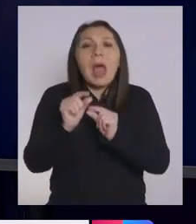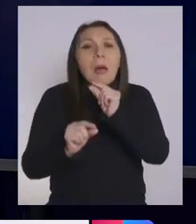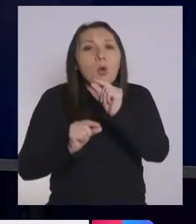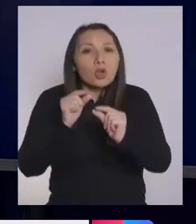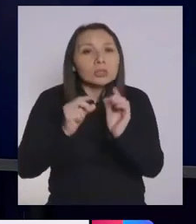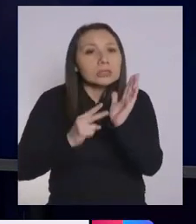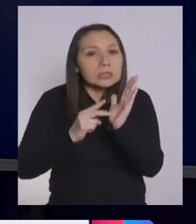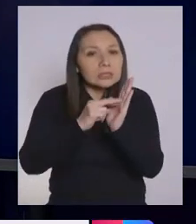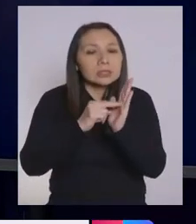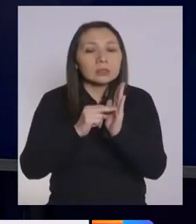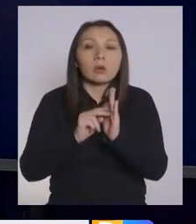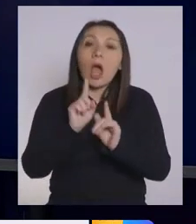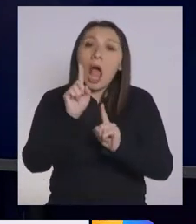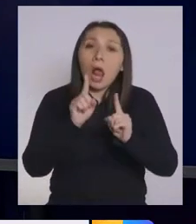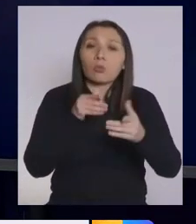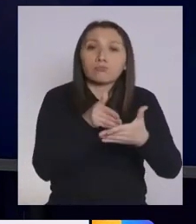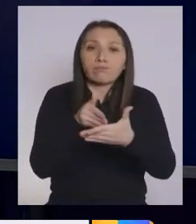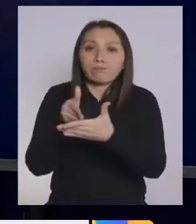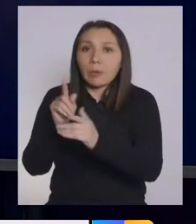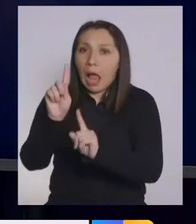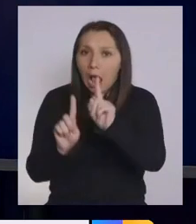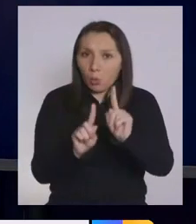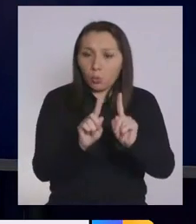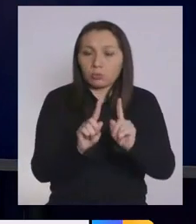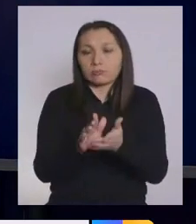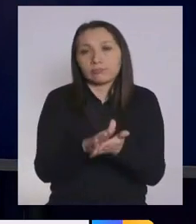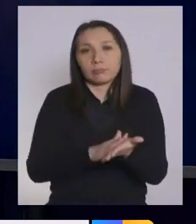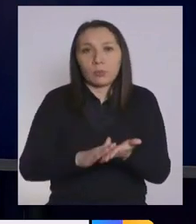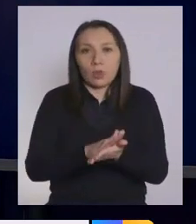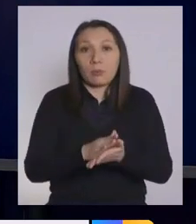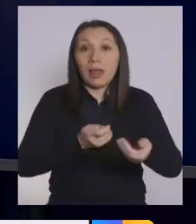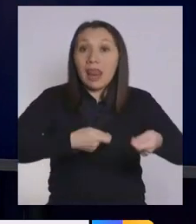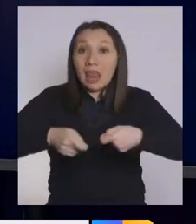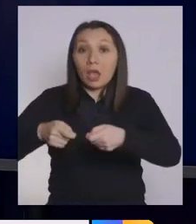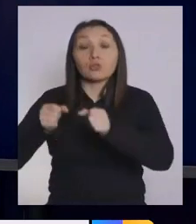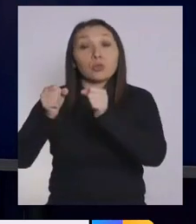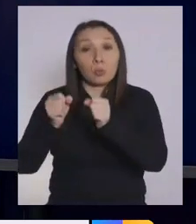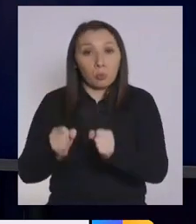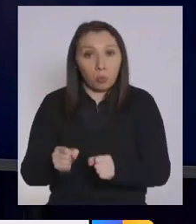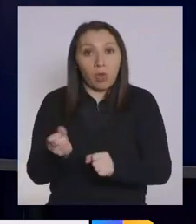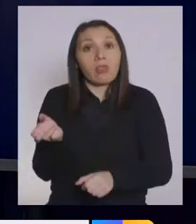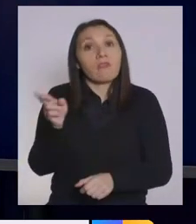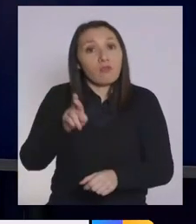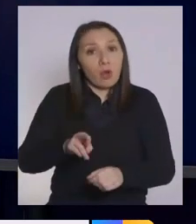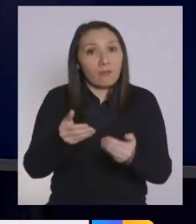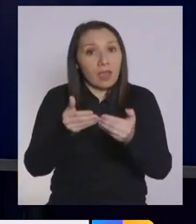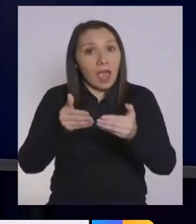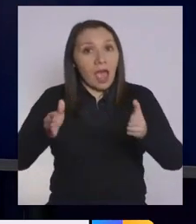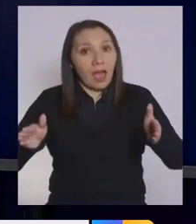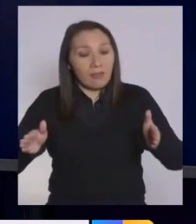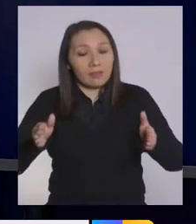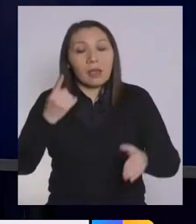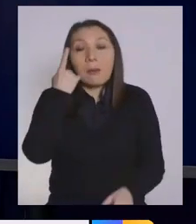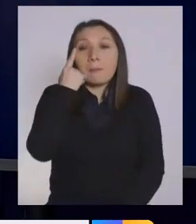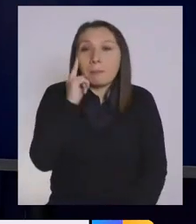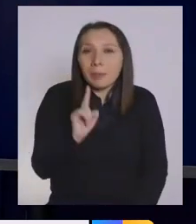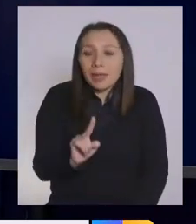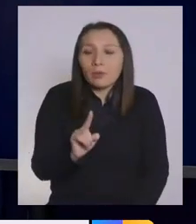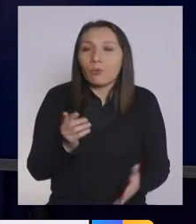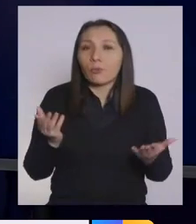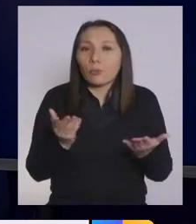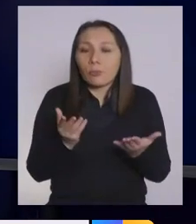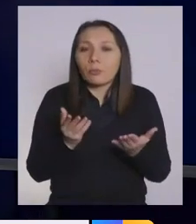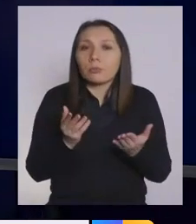que tiene ciertas limitantes. Por ejemplo, el comercio va a poder volver a abrir, pero con